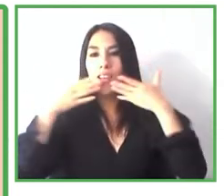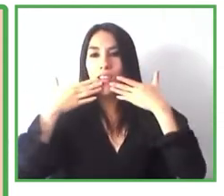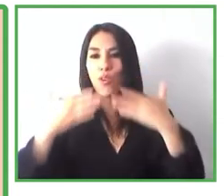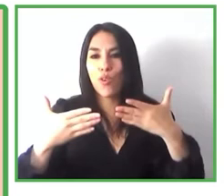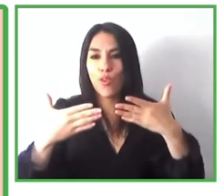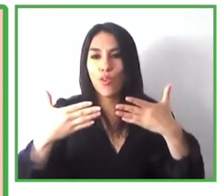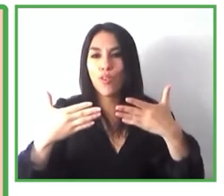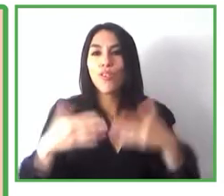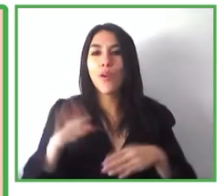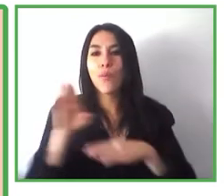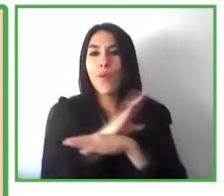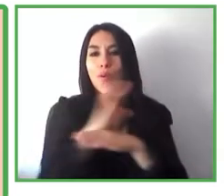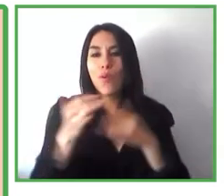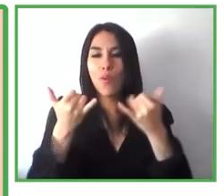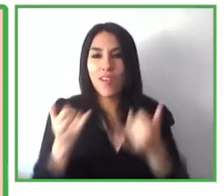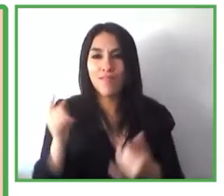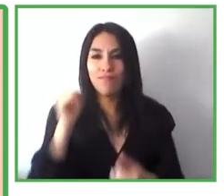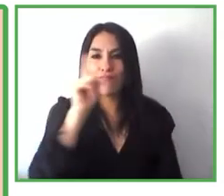muchas gracias